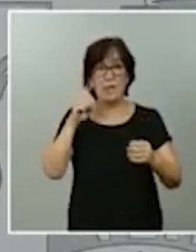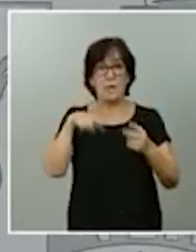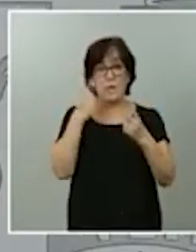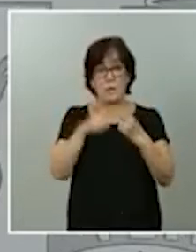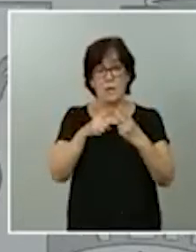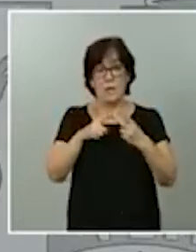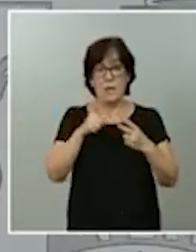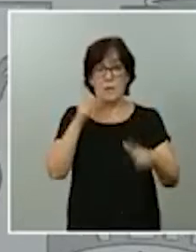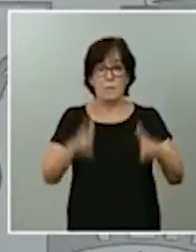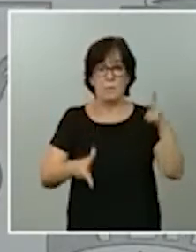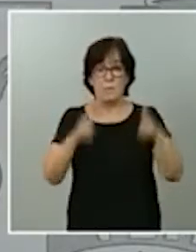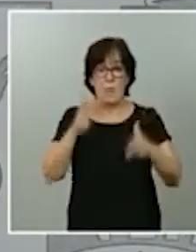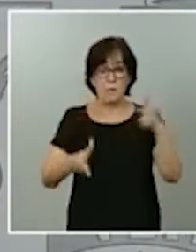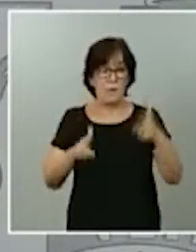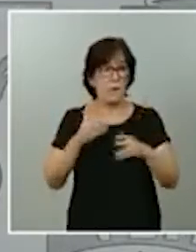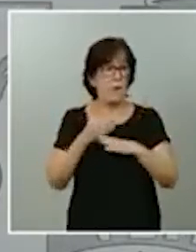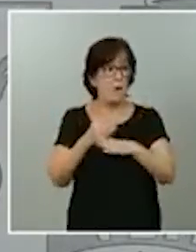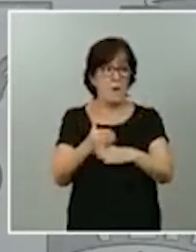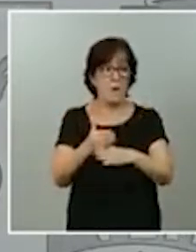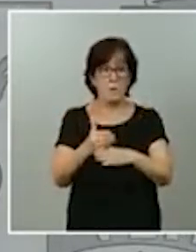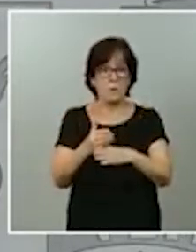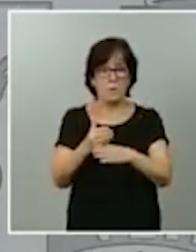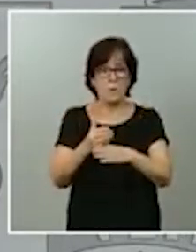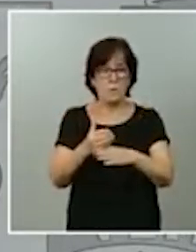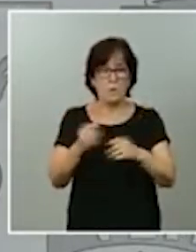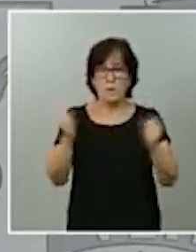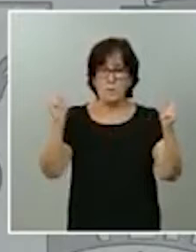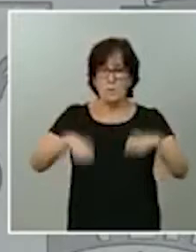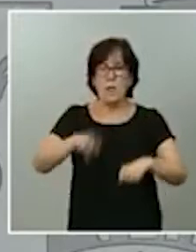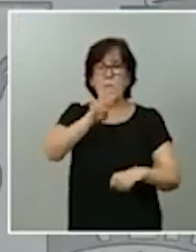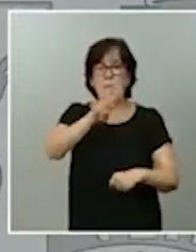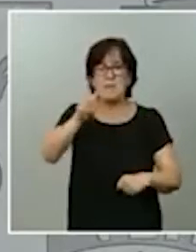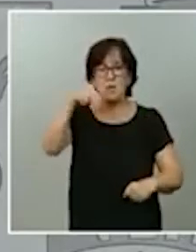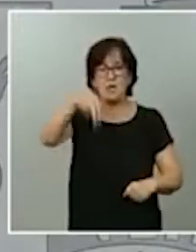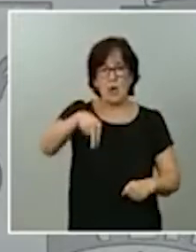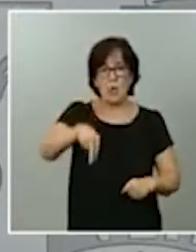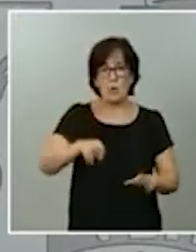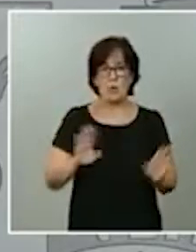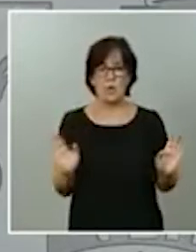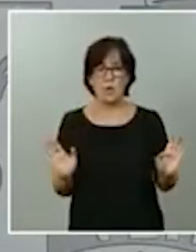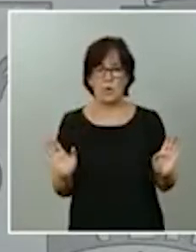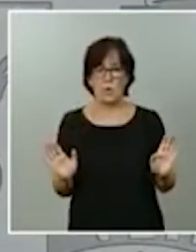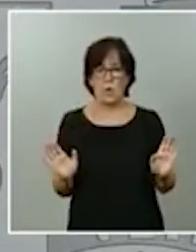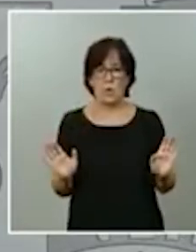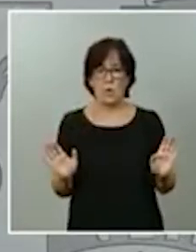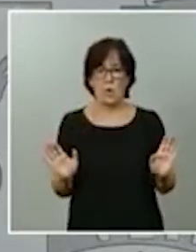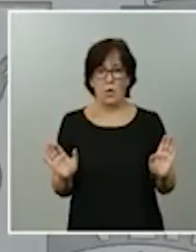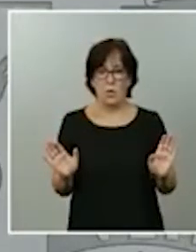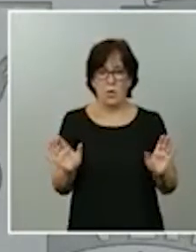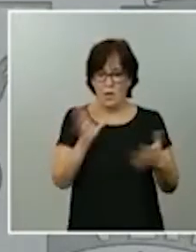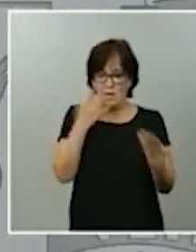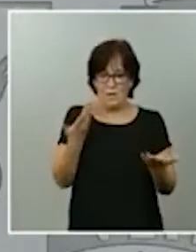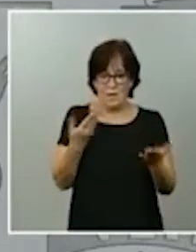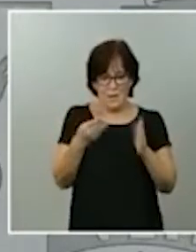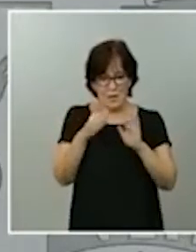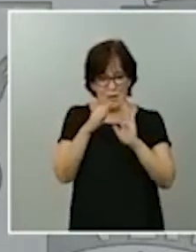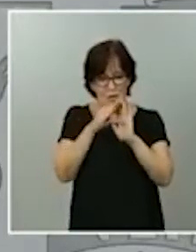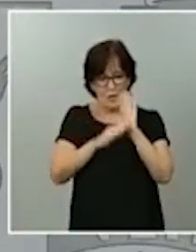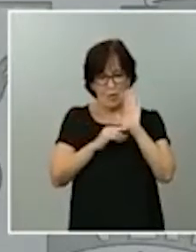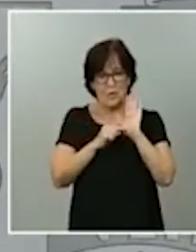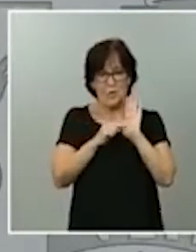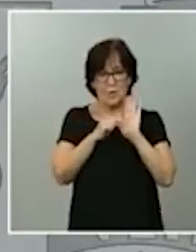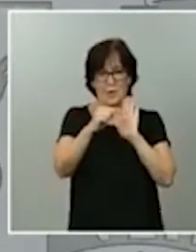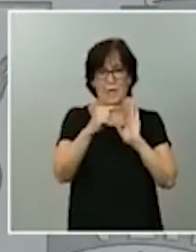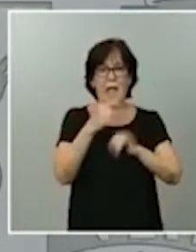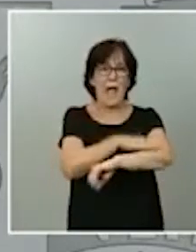Pero el resto acordaron, el 22 de junio, porque esa fue, además, la orden explícita que dimos a la Ministra de